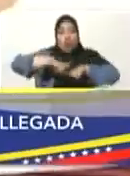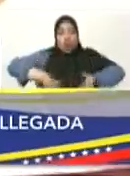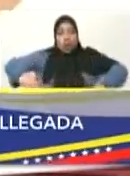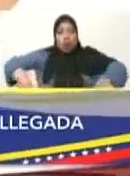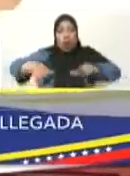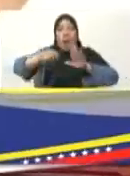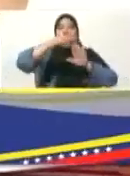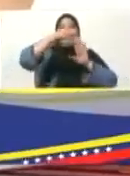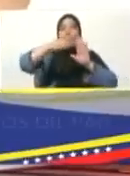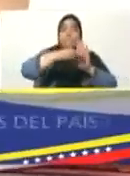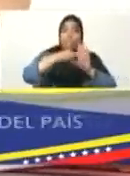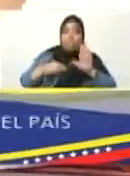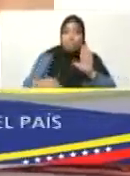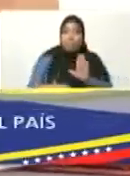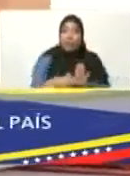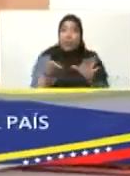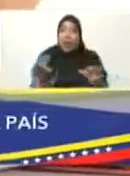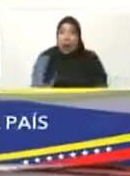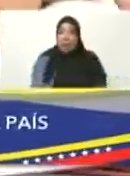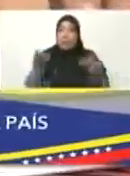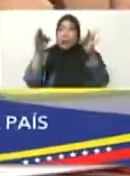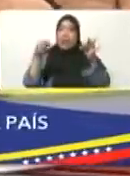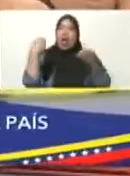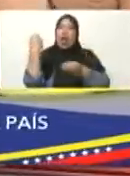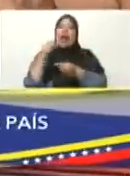especiales de restricción de vuelos.